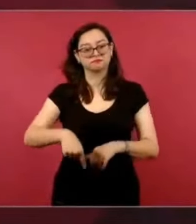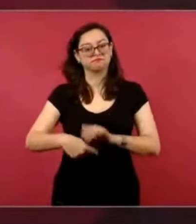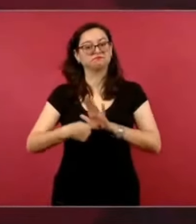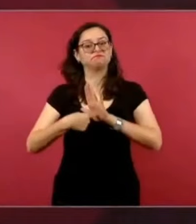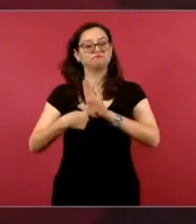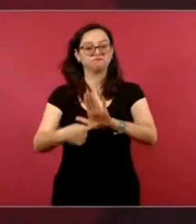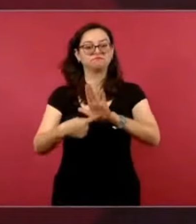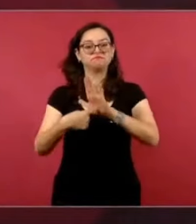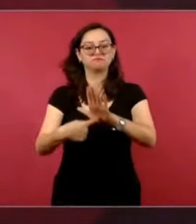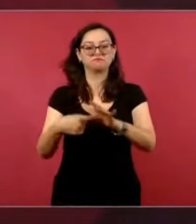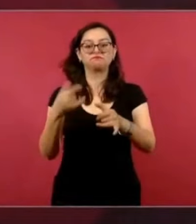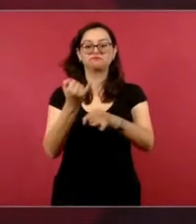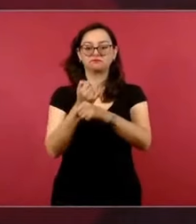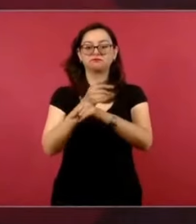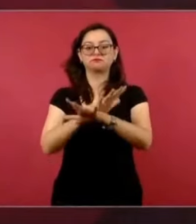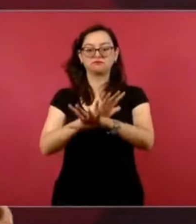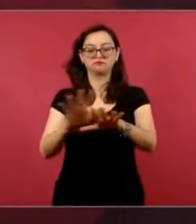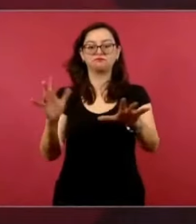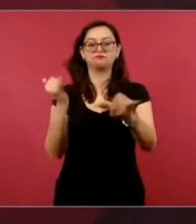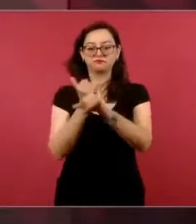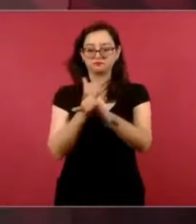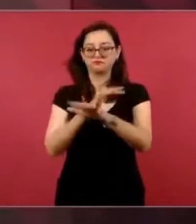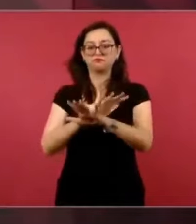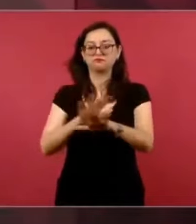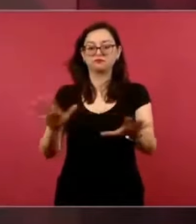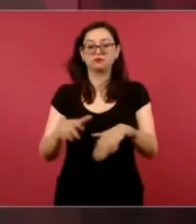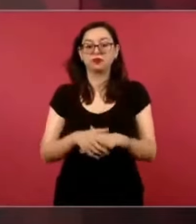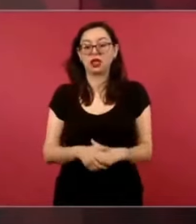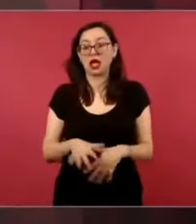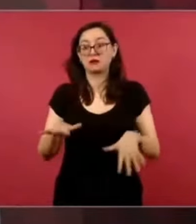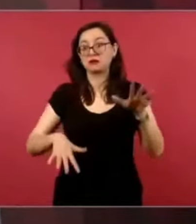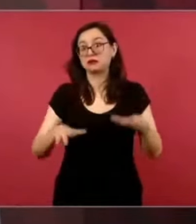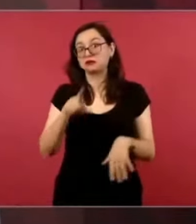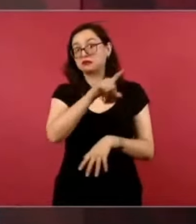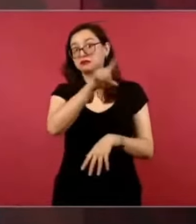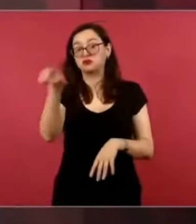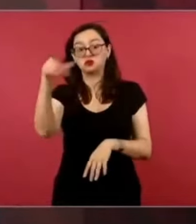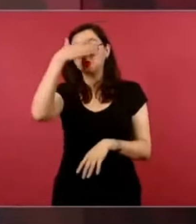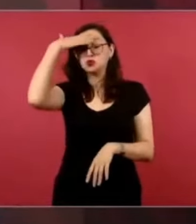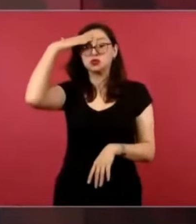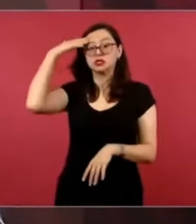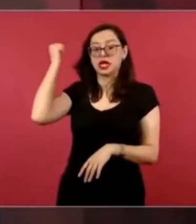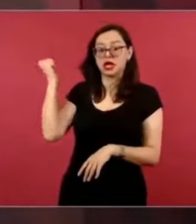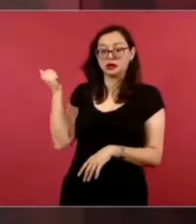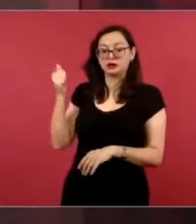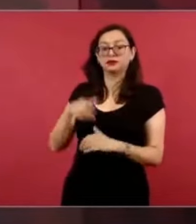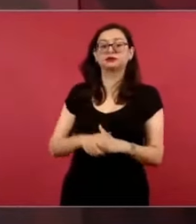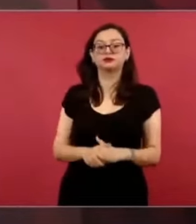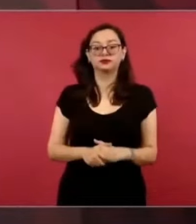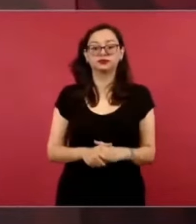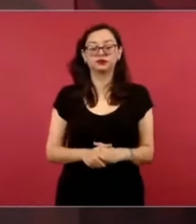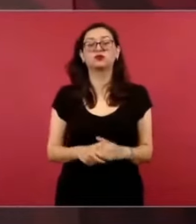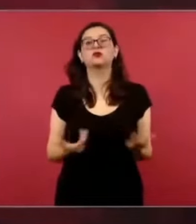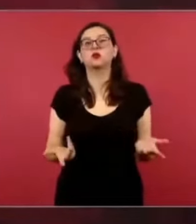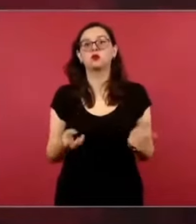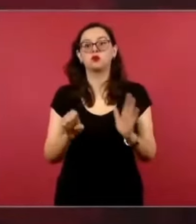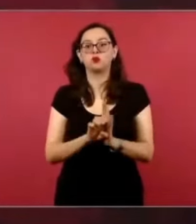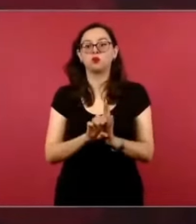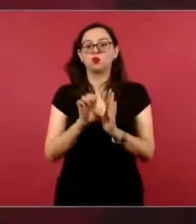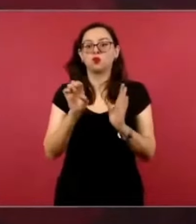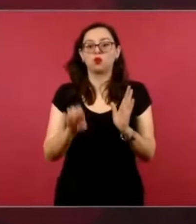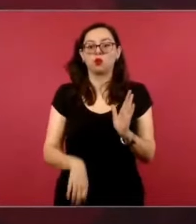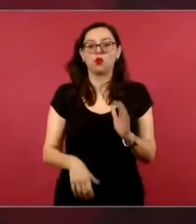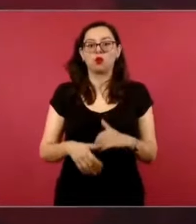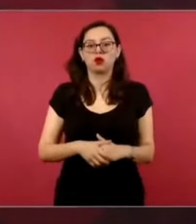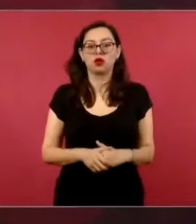sabe, como por ejemplo no se sabía que habíamos hecho el compromiso de rescatar a los